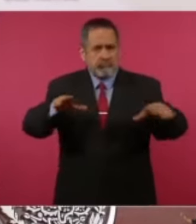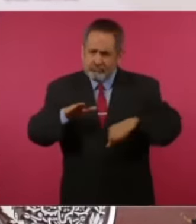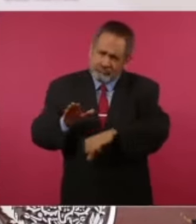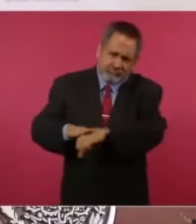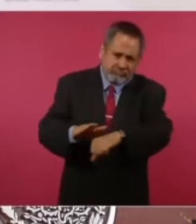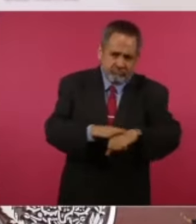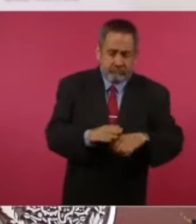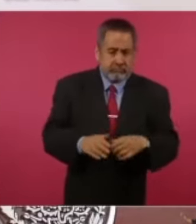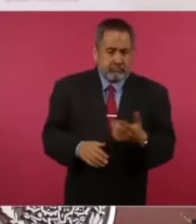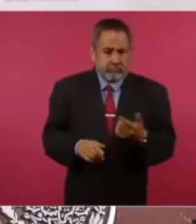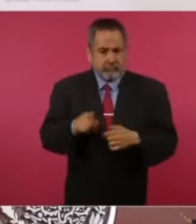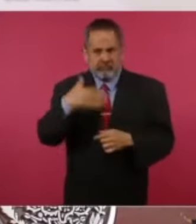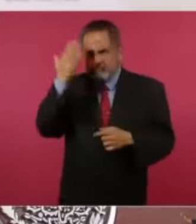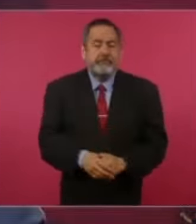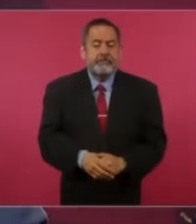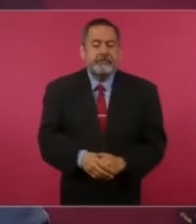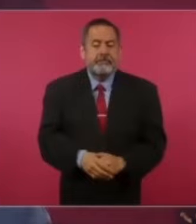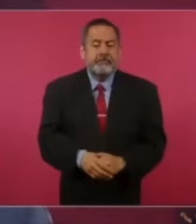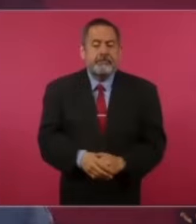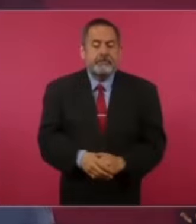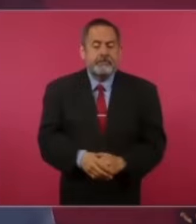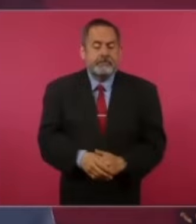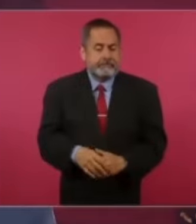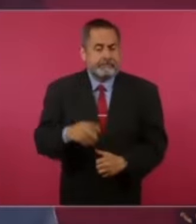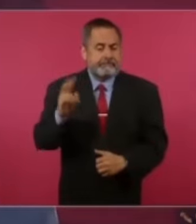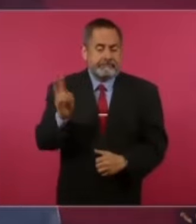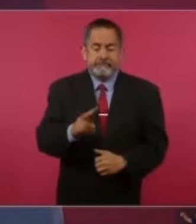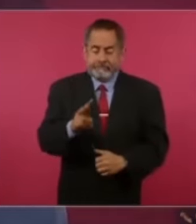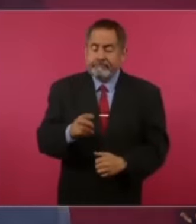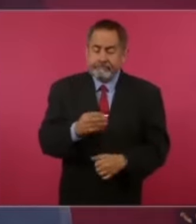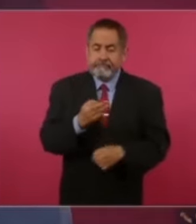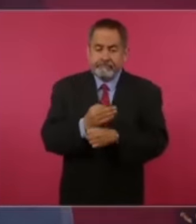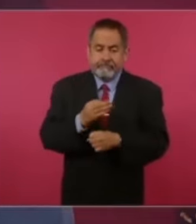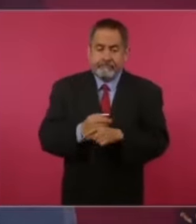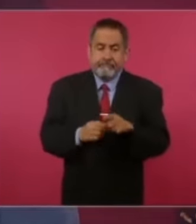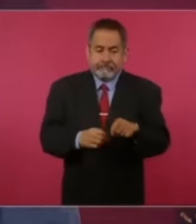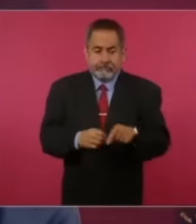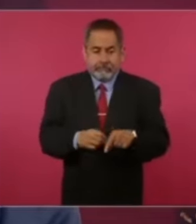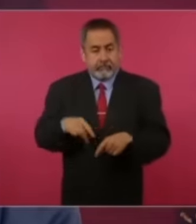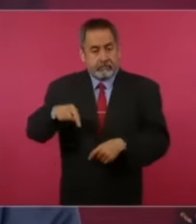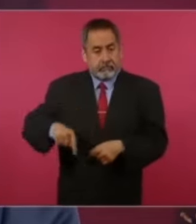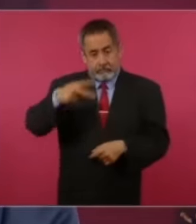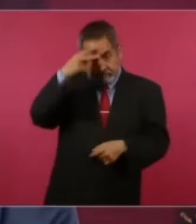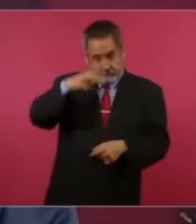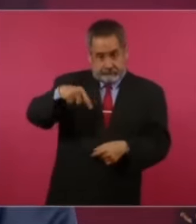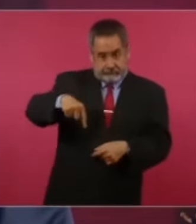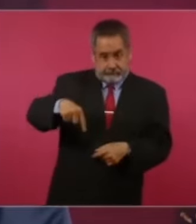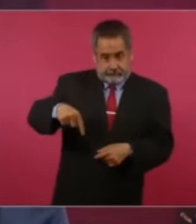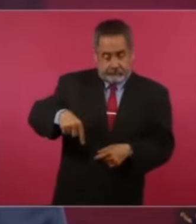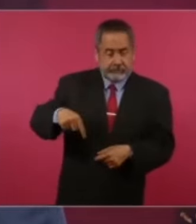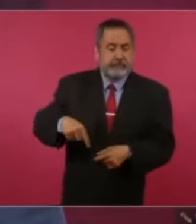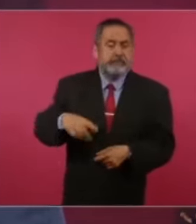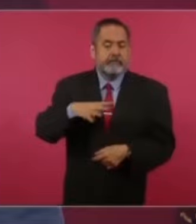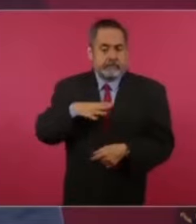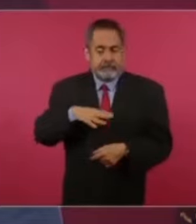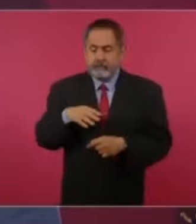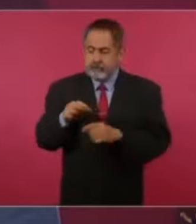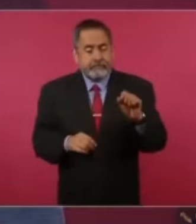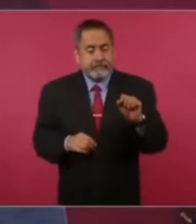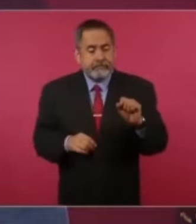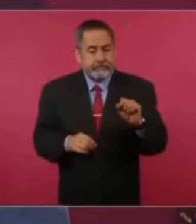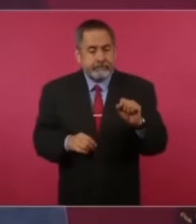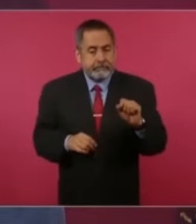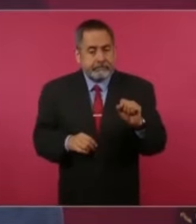Estás muy informada. En efecto, el país tiene ahora una situación